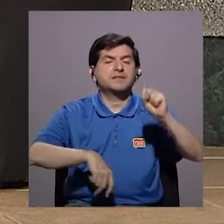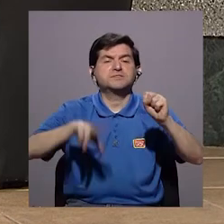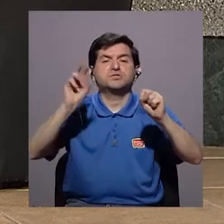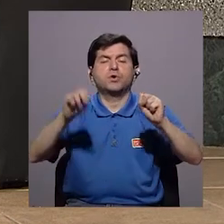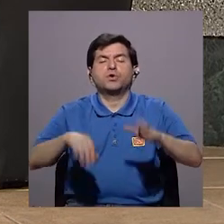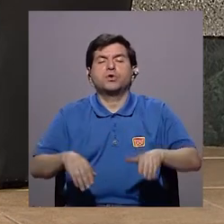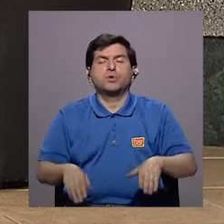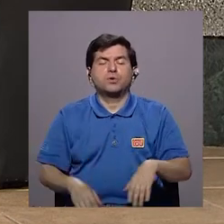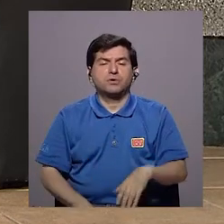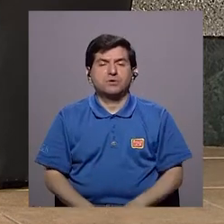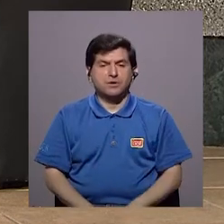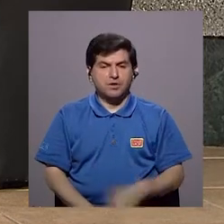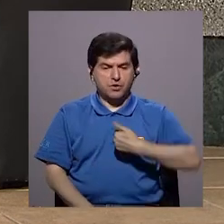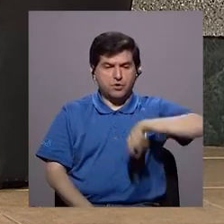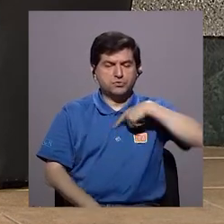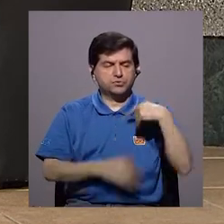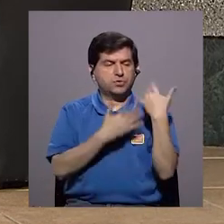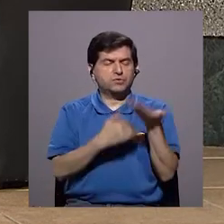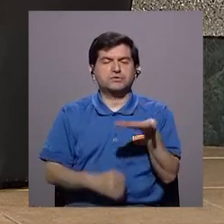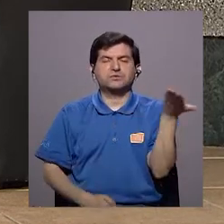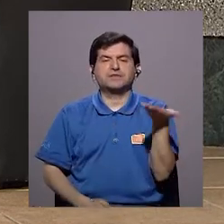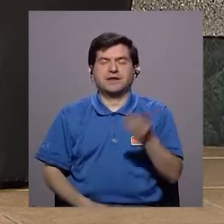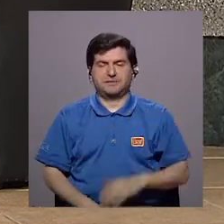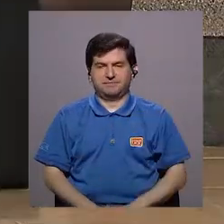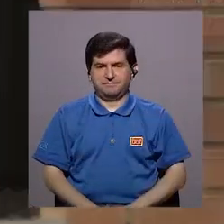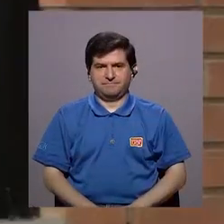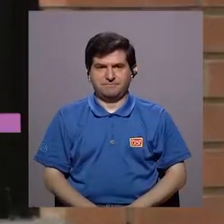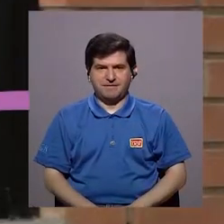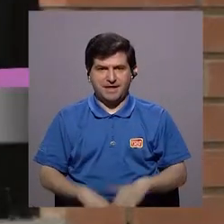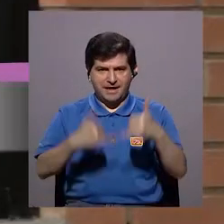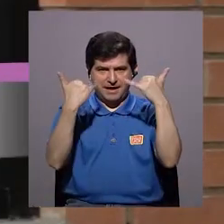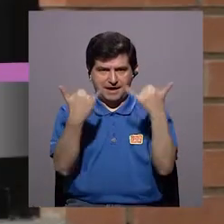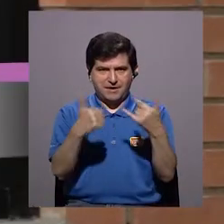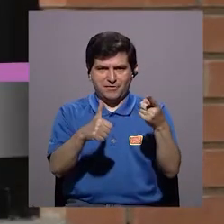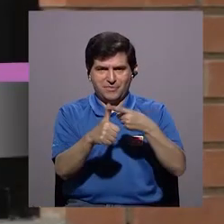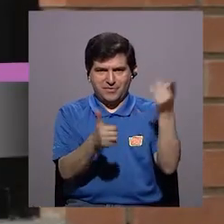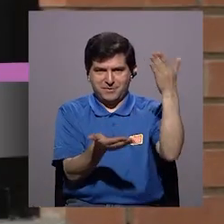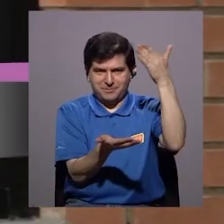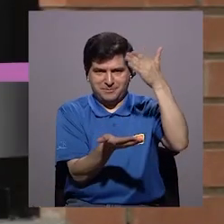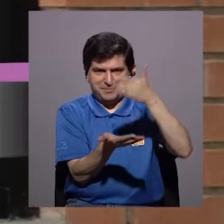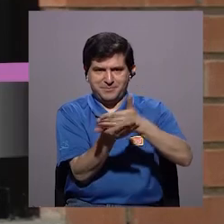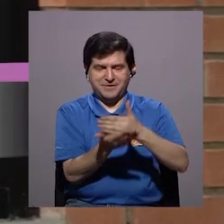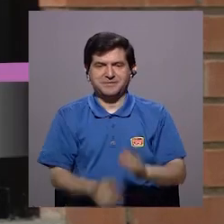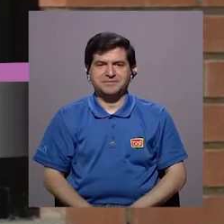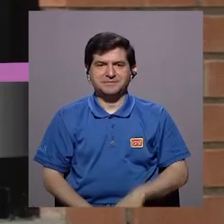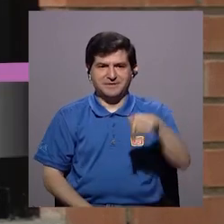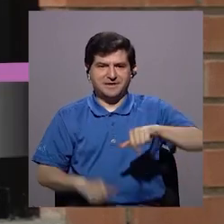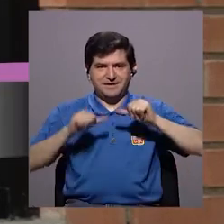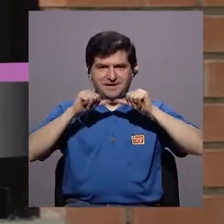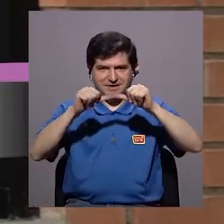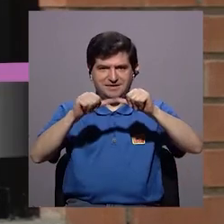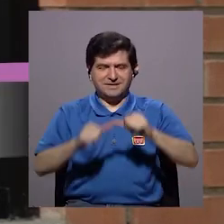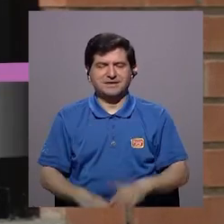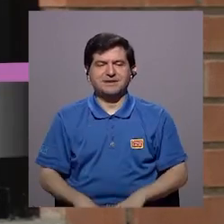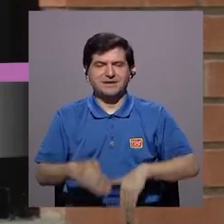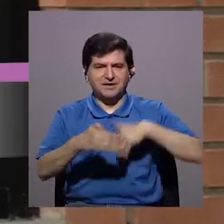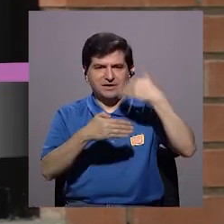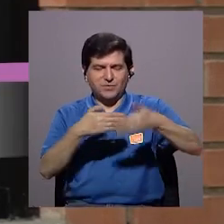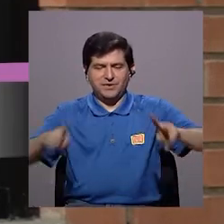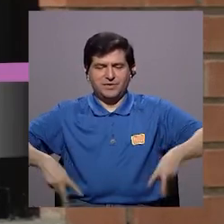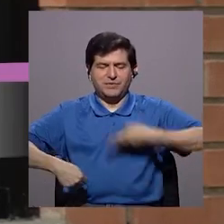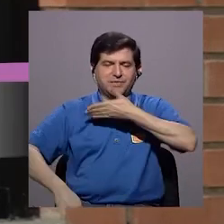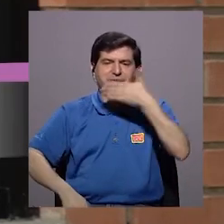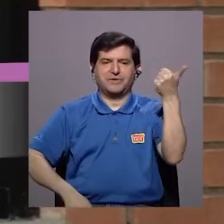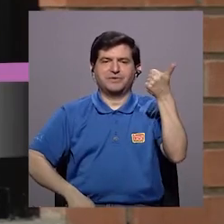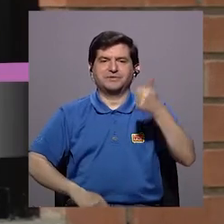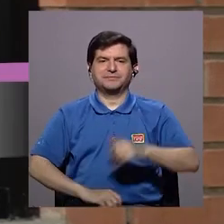normal y qué no, qué podemos esperar y qué no podemos esperar. Ok, bueno, es momento de hacer una primera pausa, quédese con nosotros y ya